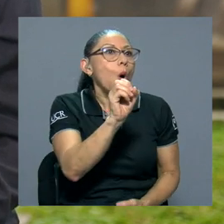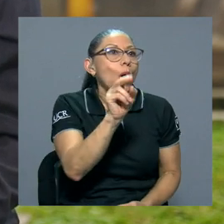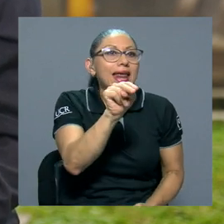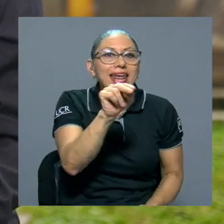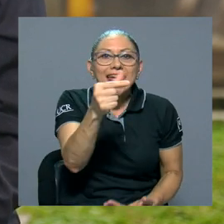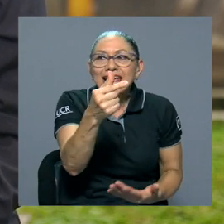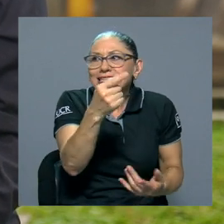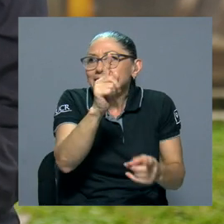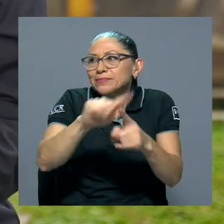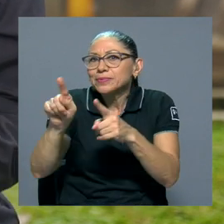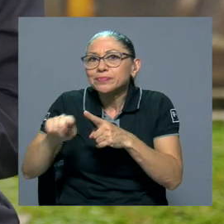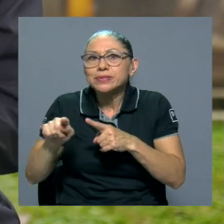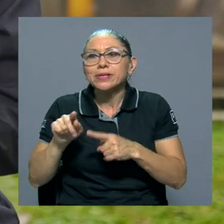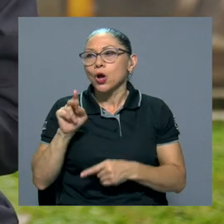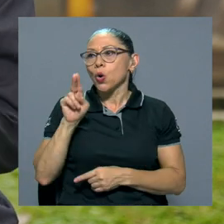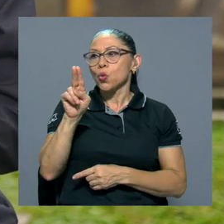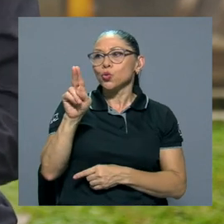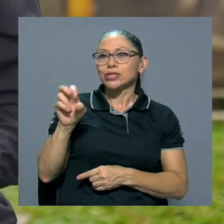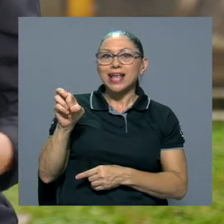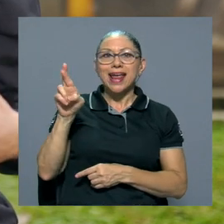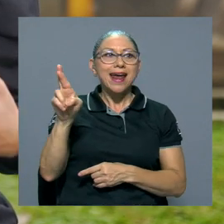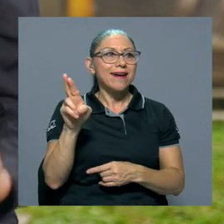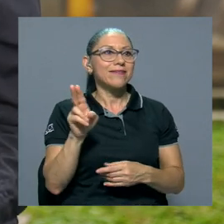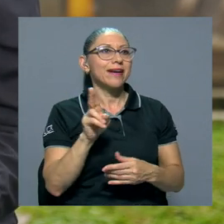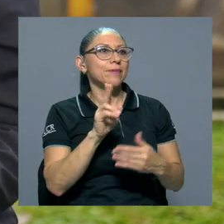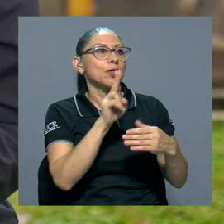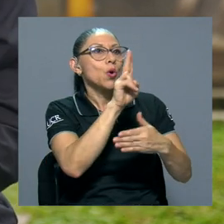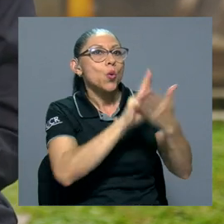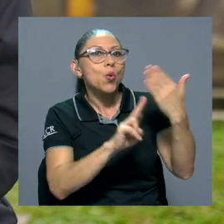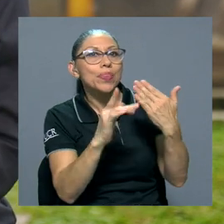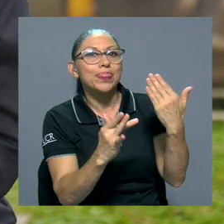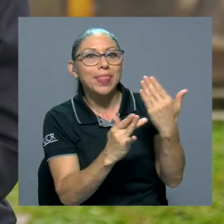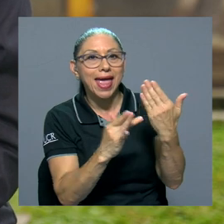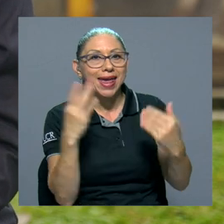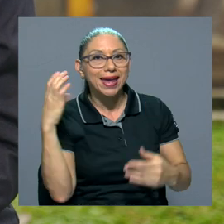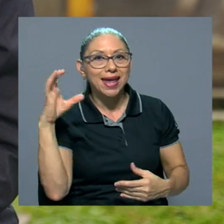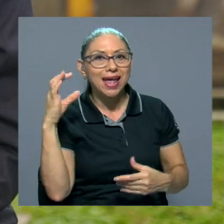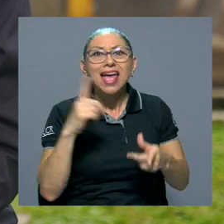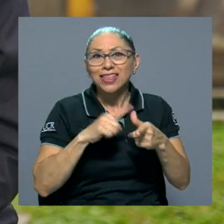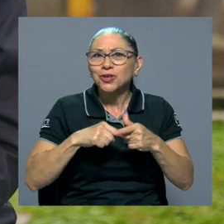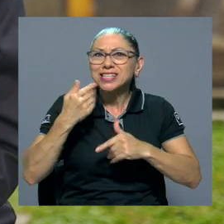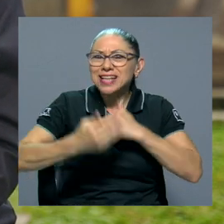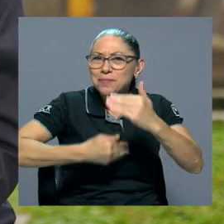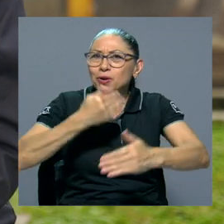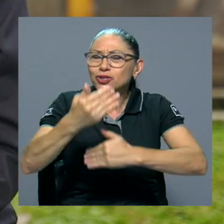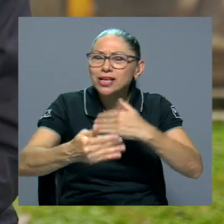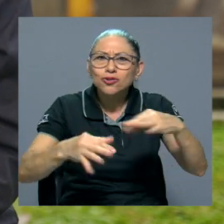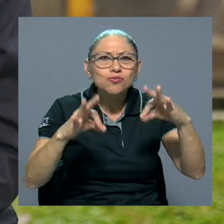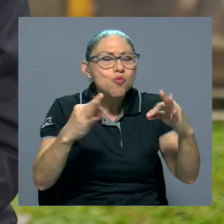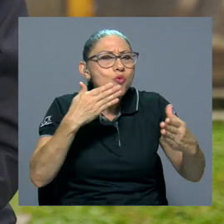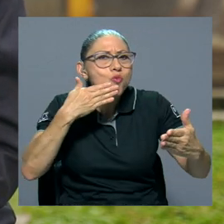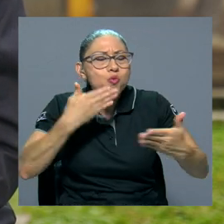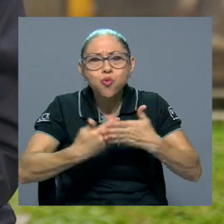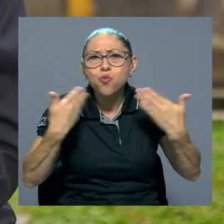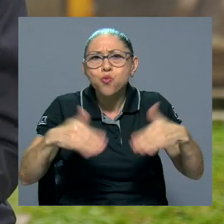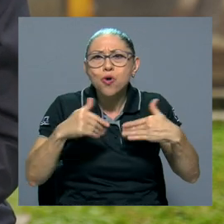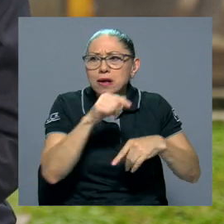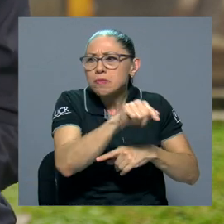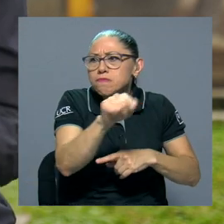ONGs en la Universidad de Costa Rica, el TEC. Entonces el proceso es bastante rico. Ahora tenemos